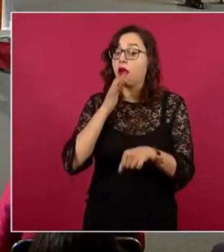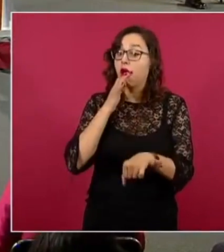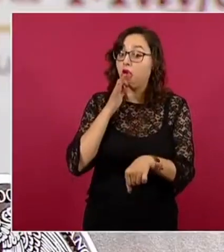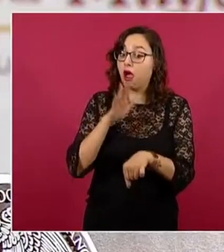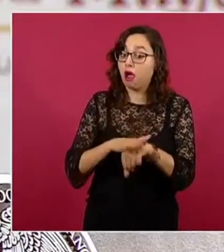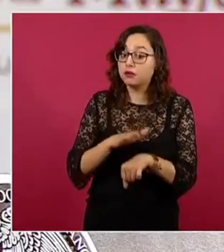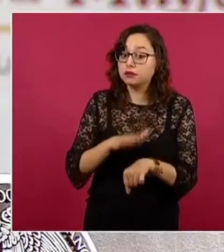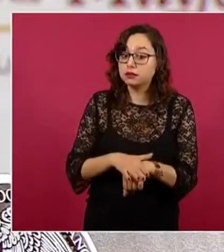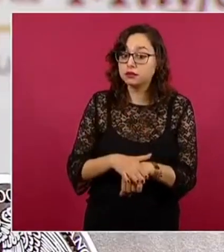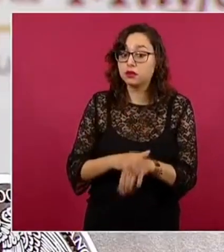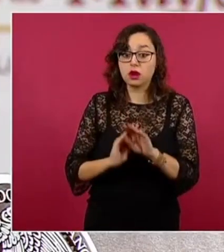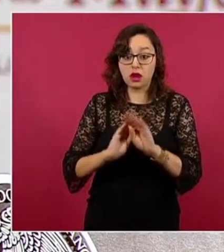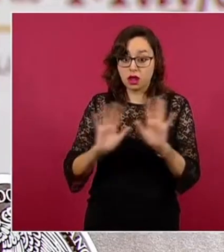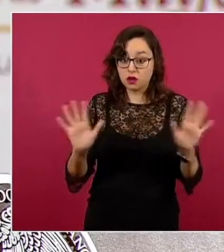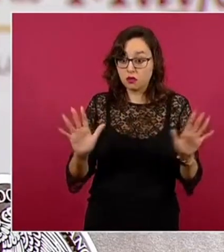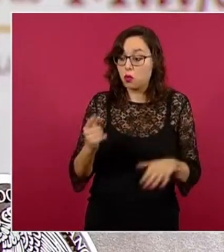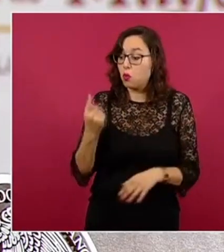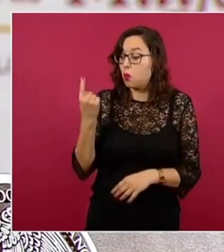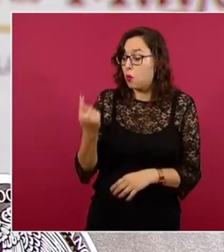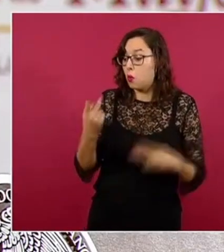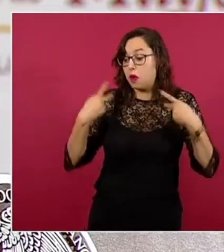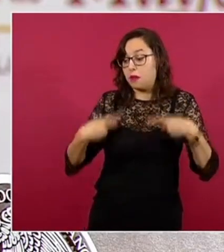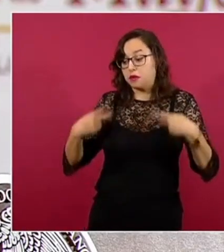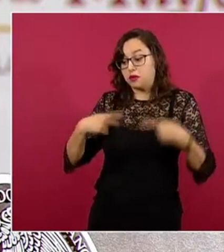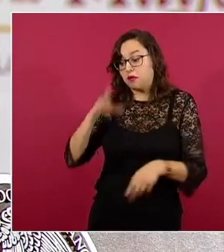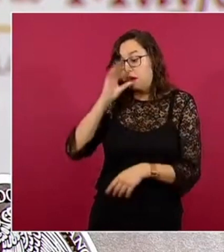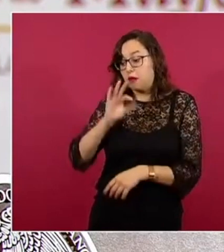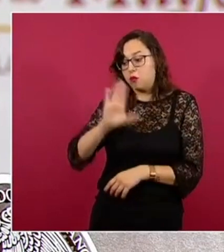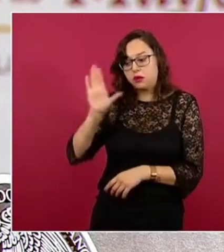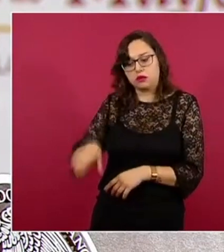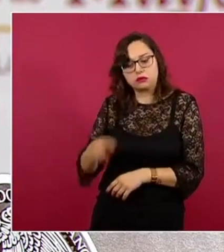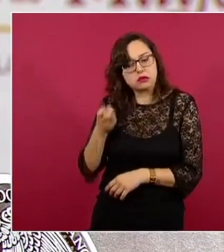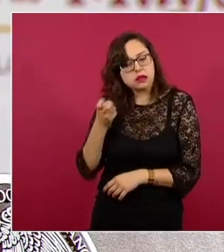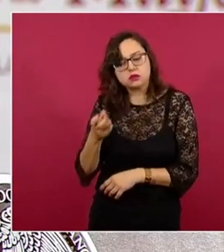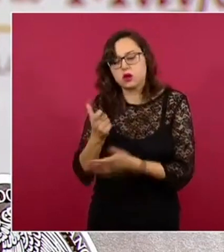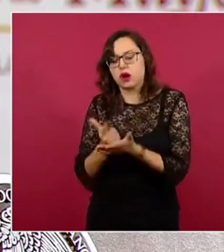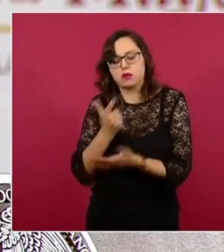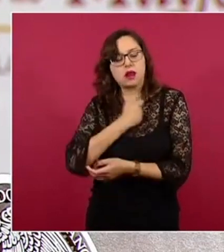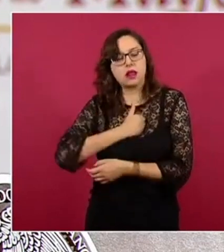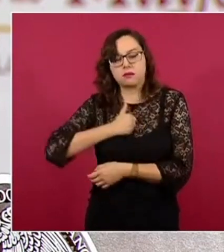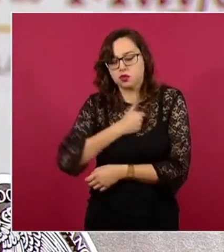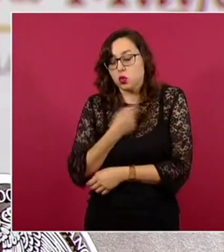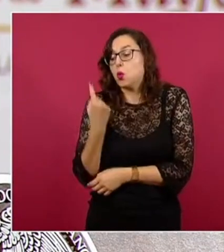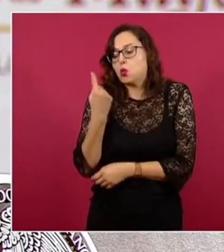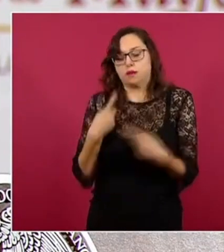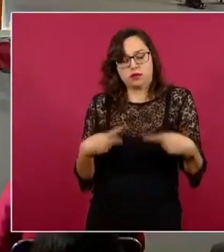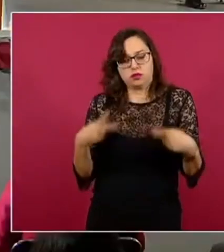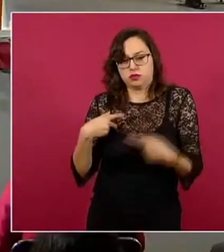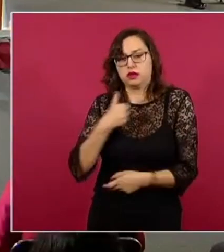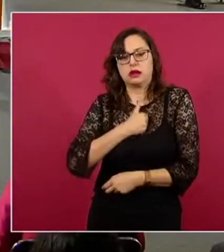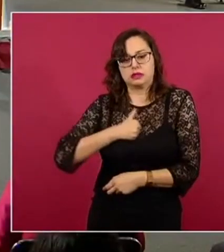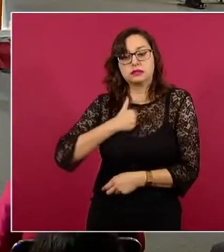aunque fuera una sería muy lamentable, pero en términos epidemiológicos es una reducción muy, muy sustancial.